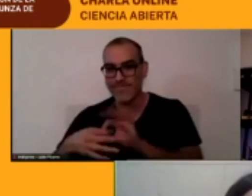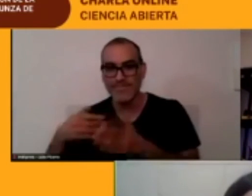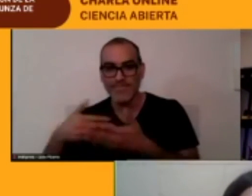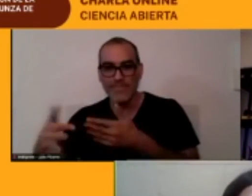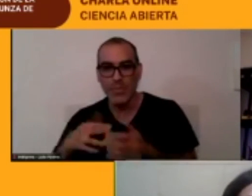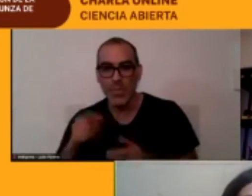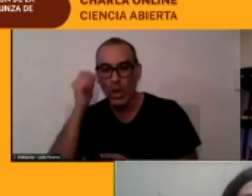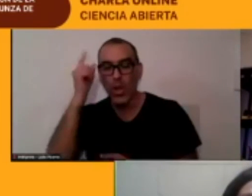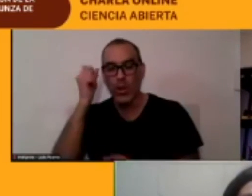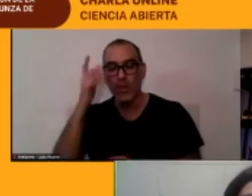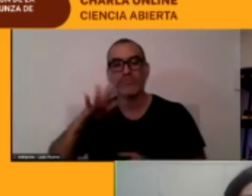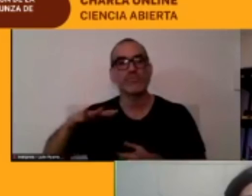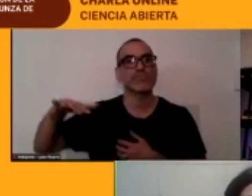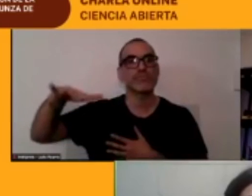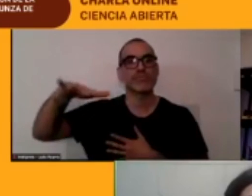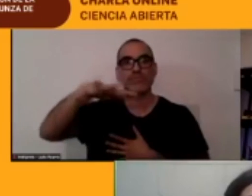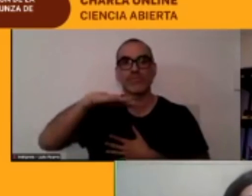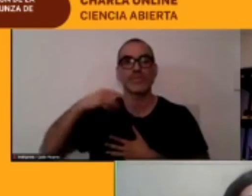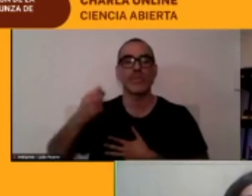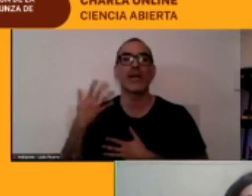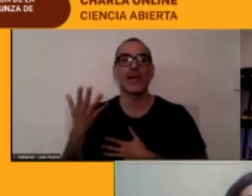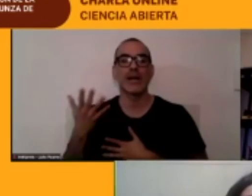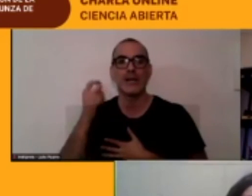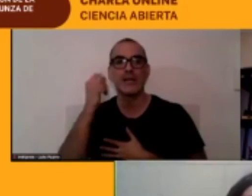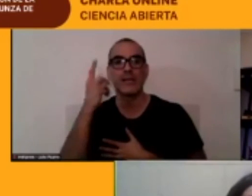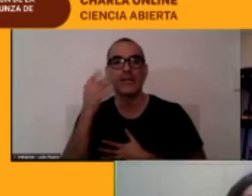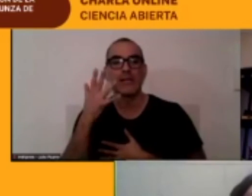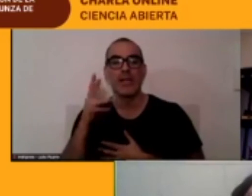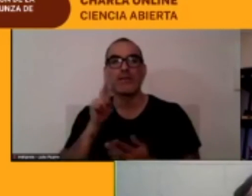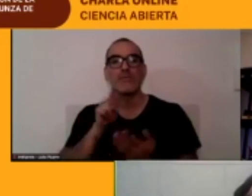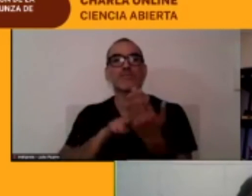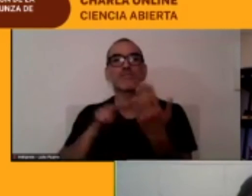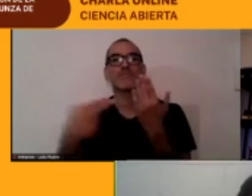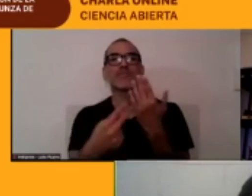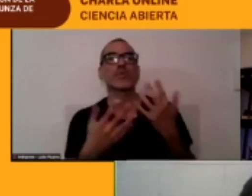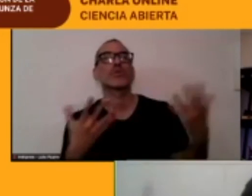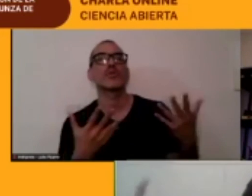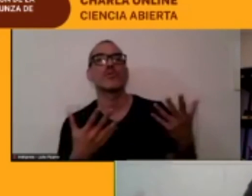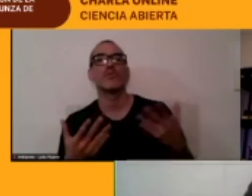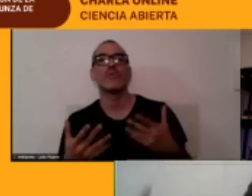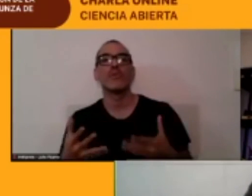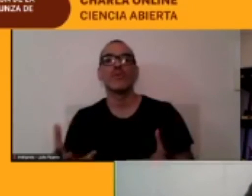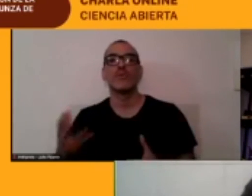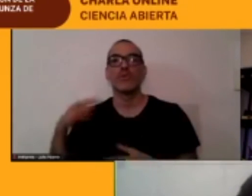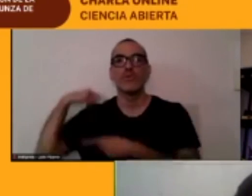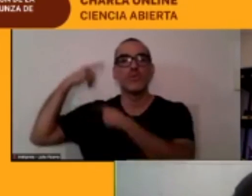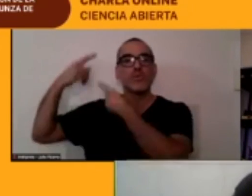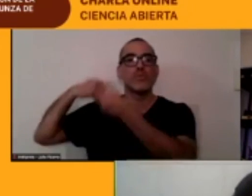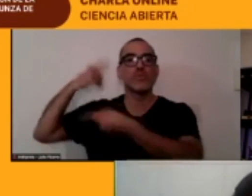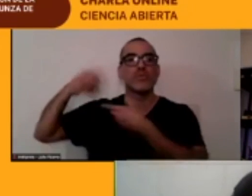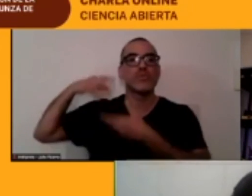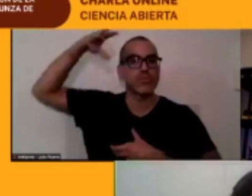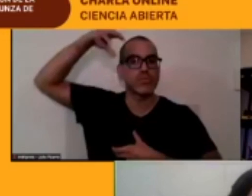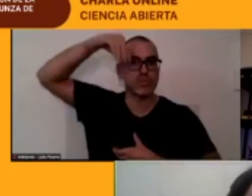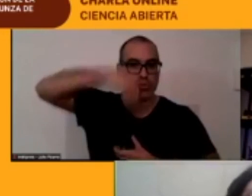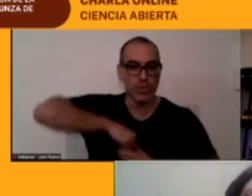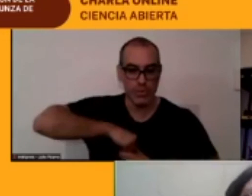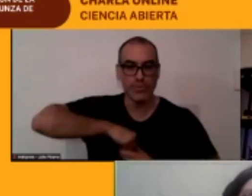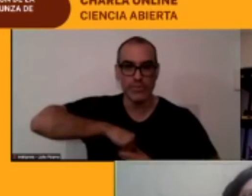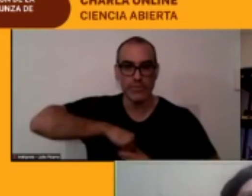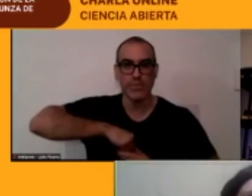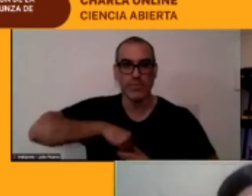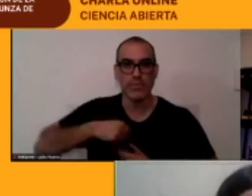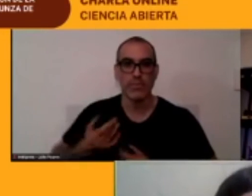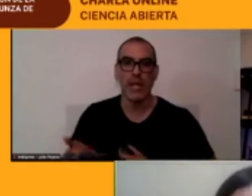de su contexto desde la perspectiva de que fue traspasada a ellos desde sus ancestros de cómo ellos